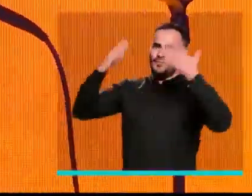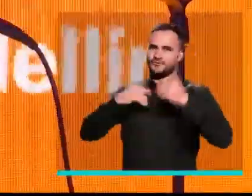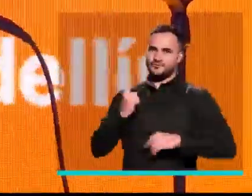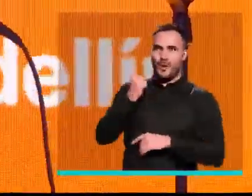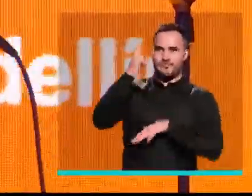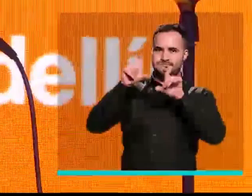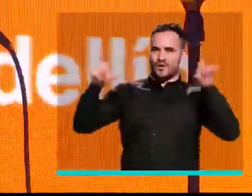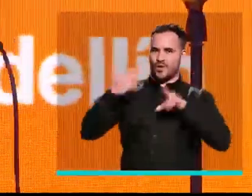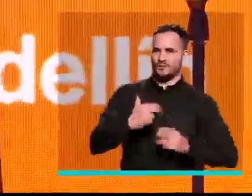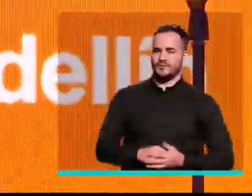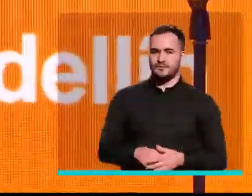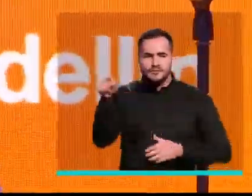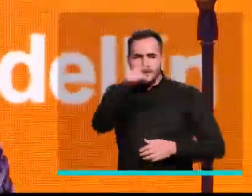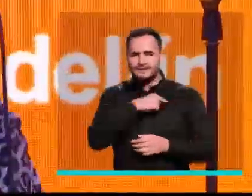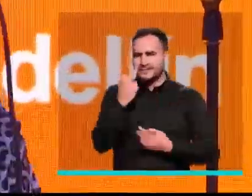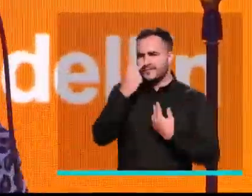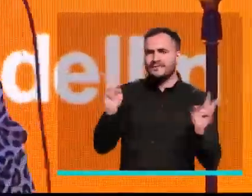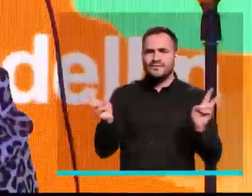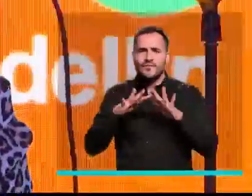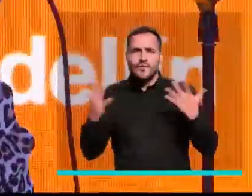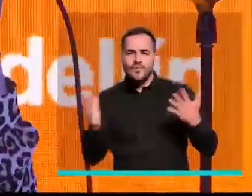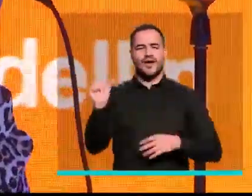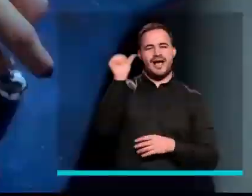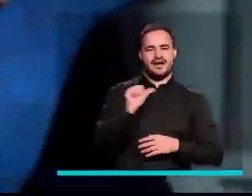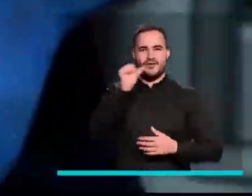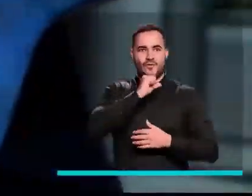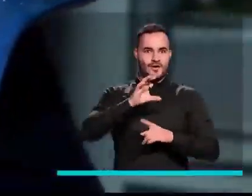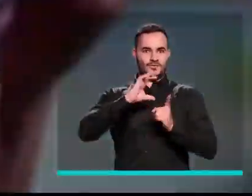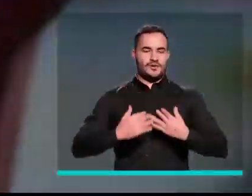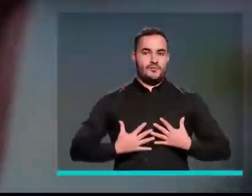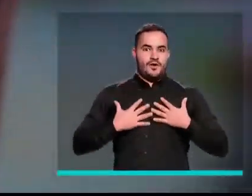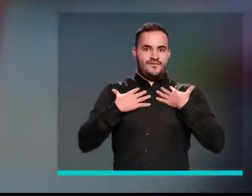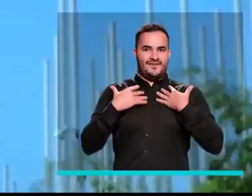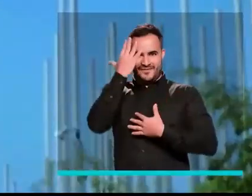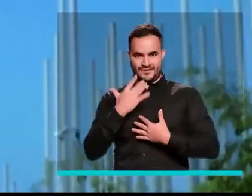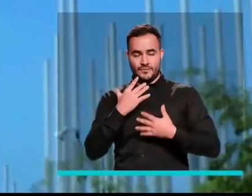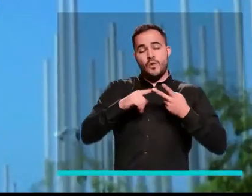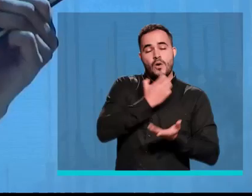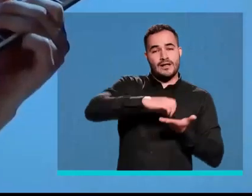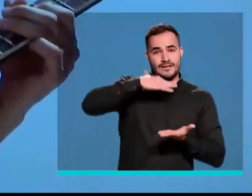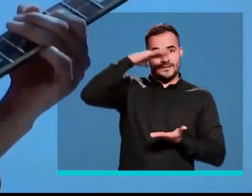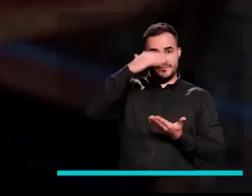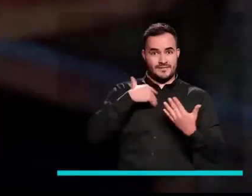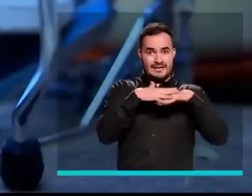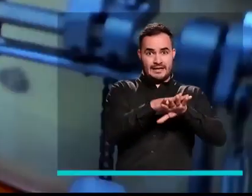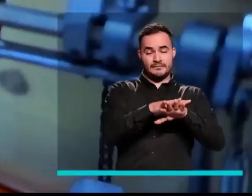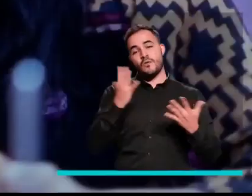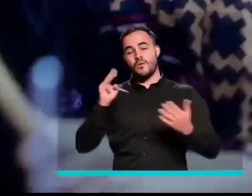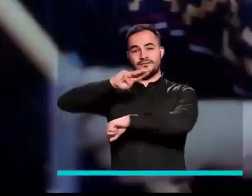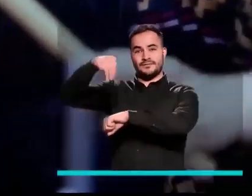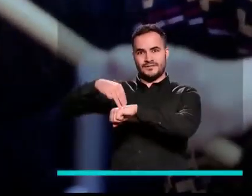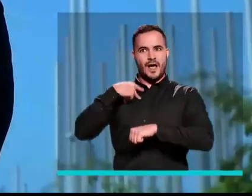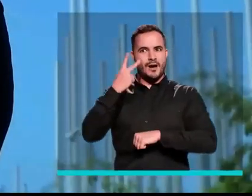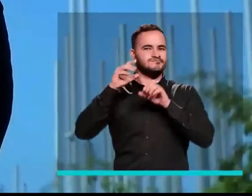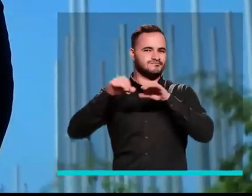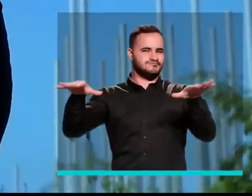Sistema Solar. Las transmisiones en vivo se podrán disfrutar a través de arroba nos mueve la cultura, las redes de la Alcaldía de Medellín